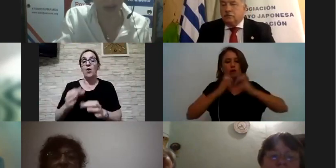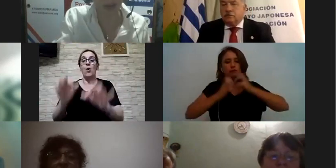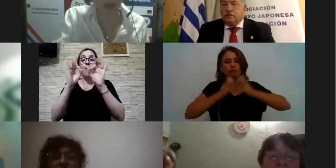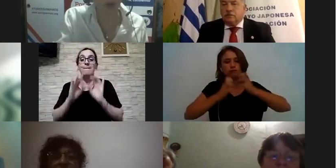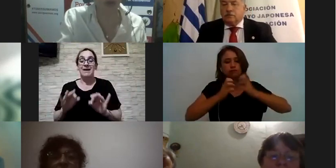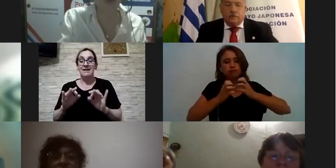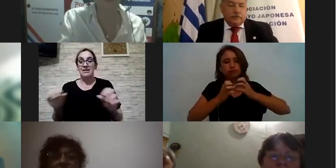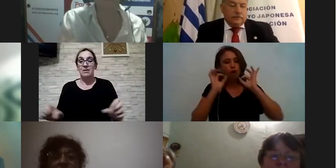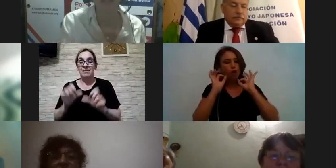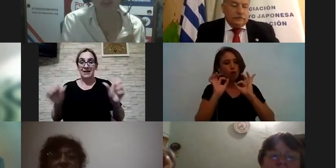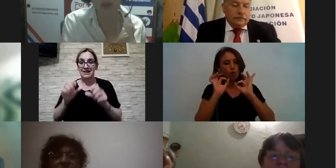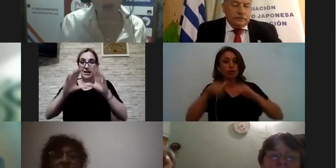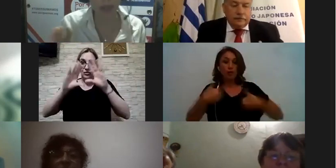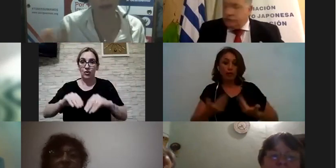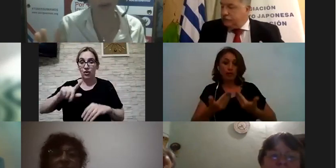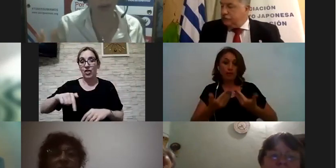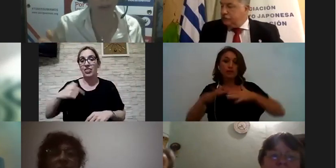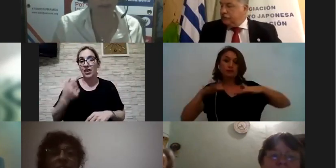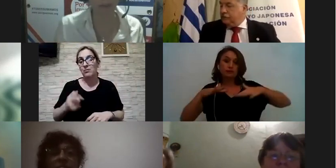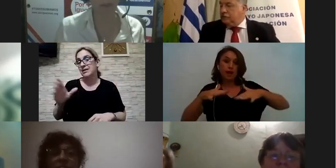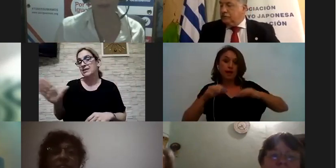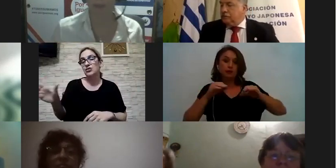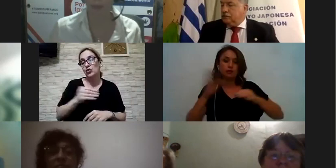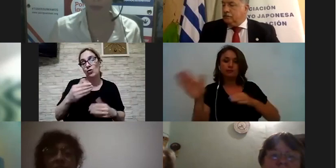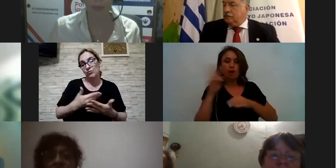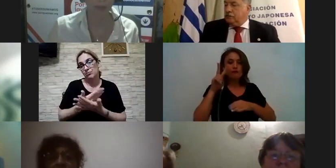a la acción luego teniendo todo este panorama